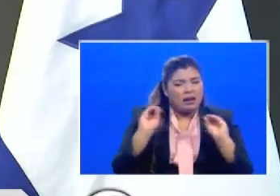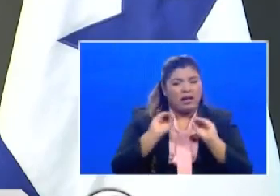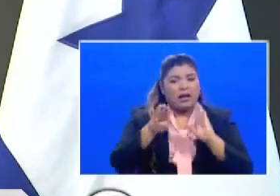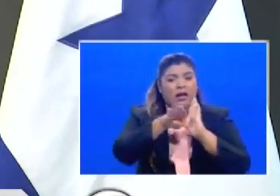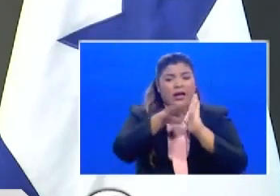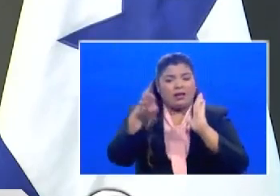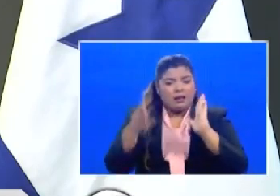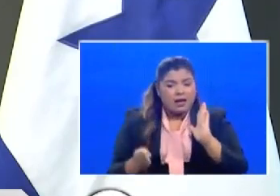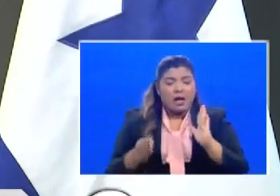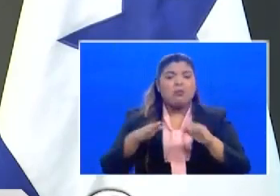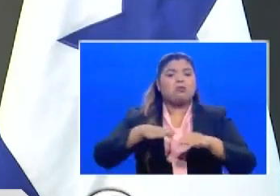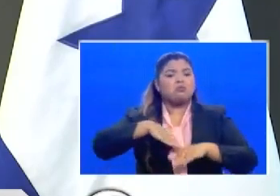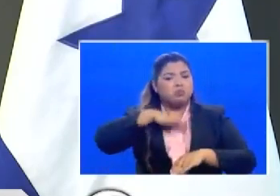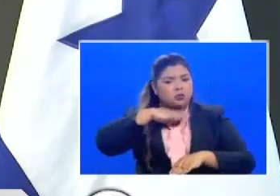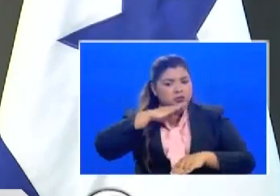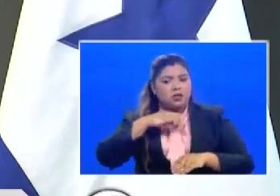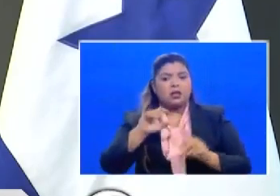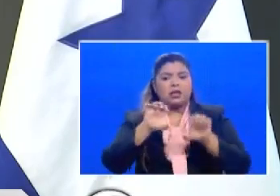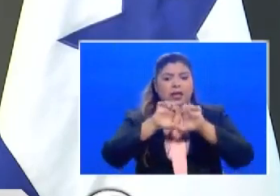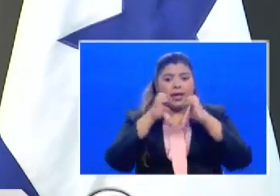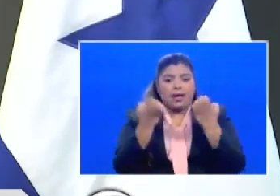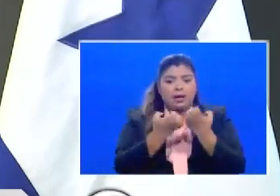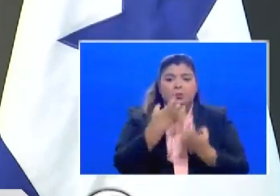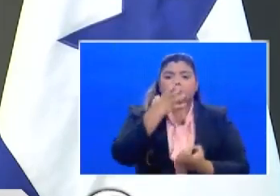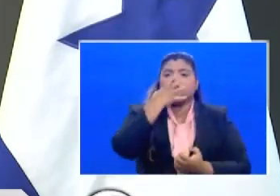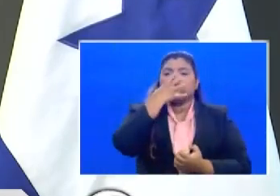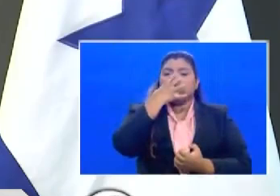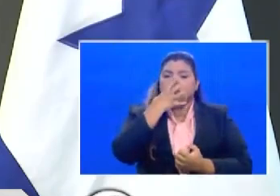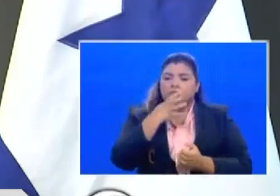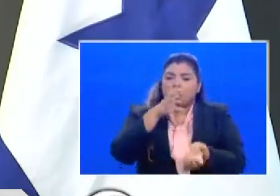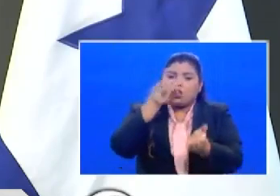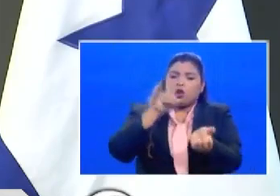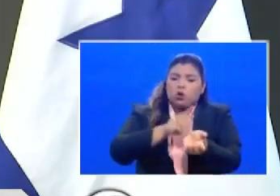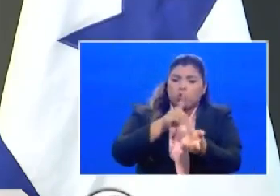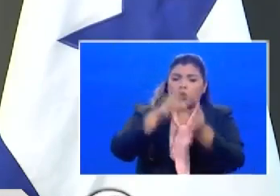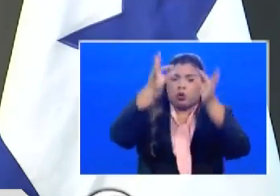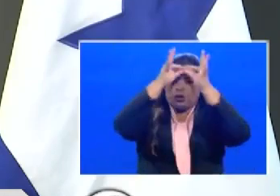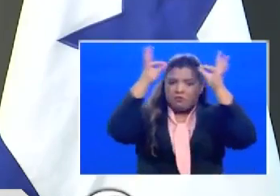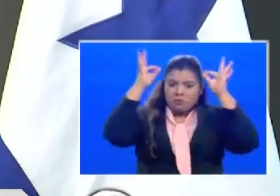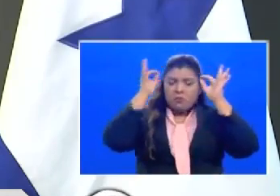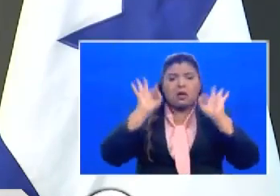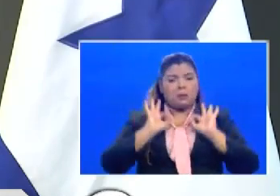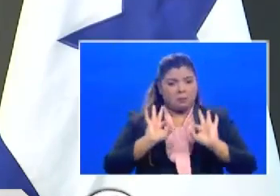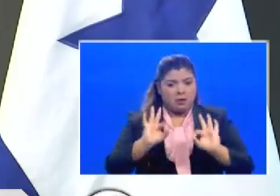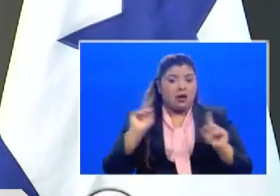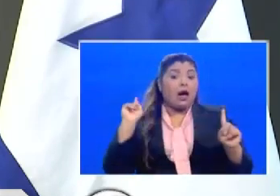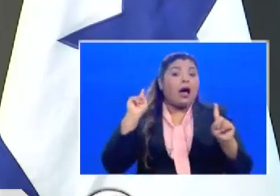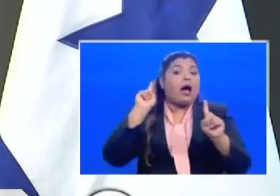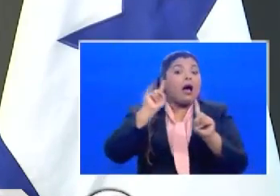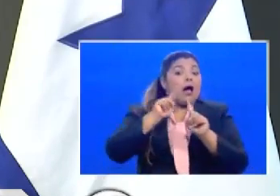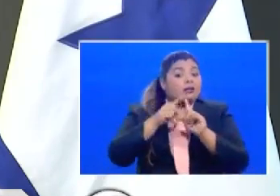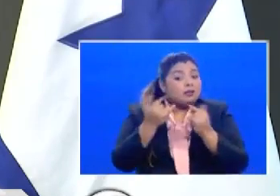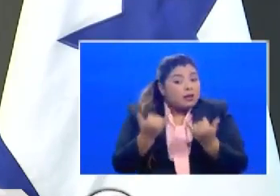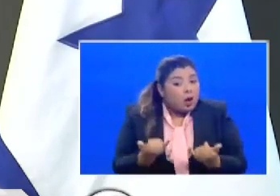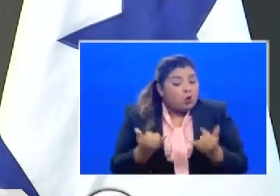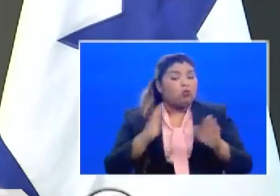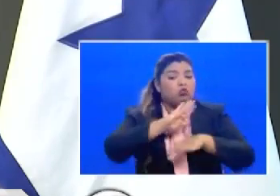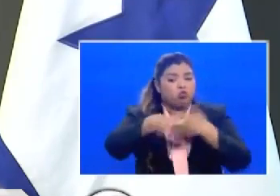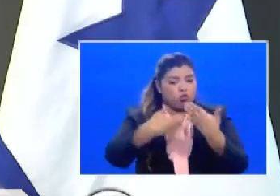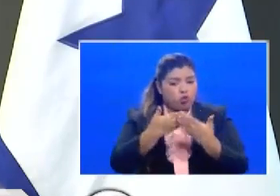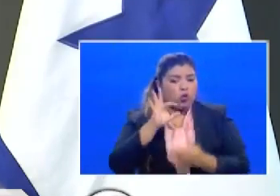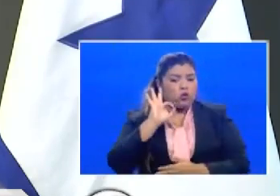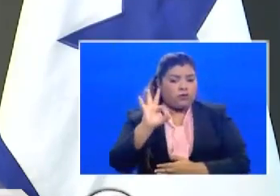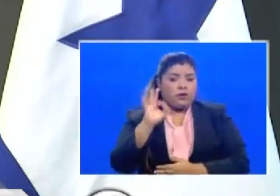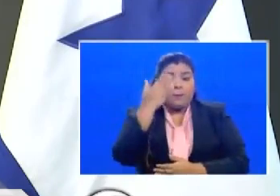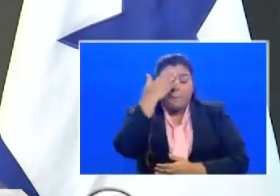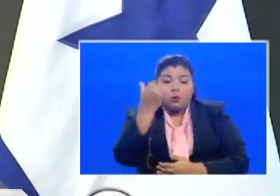cuidado intensivo ventiladores y recurso humano esto lo vemos porque hasta ahora se ha alcanzado solamente un 60%